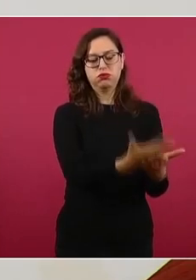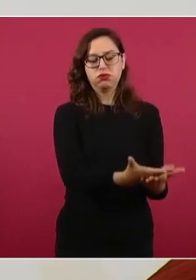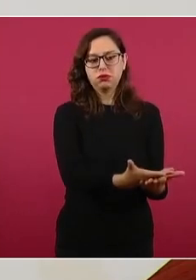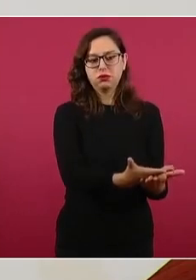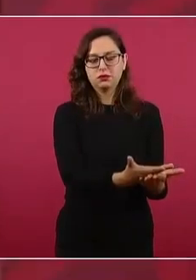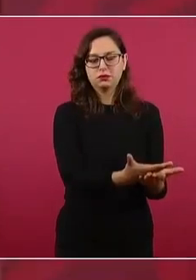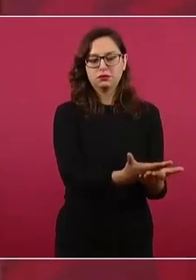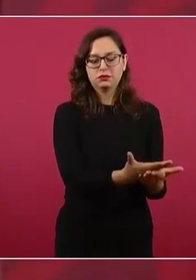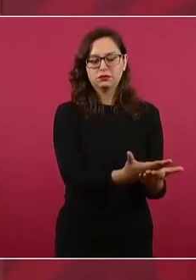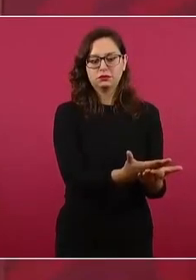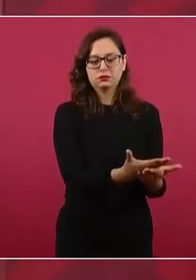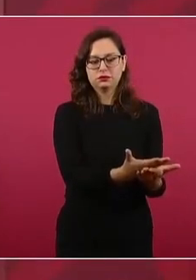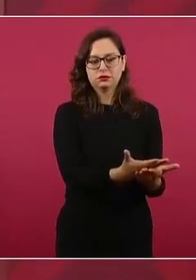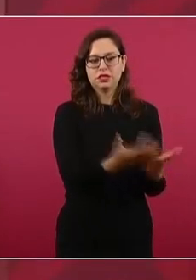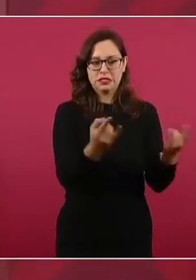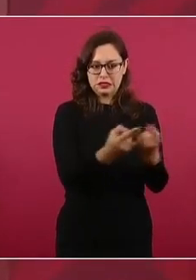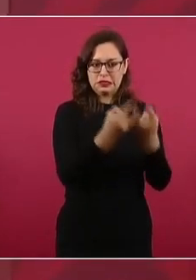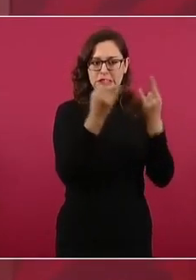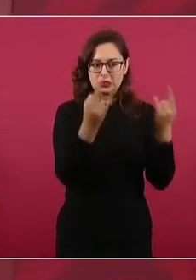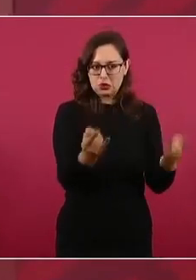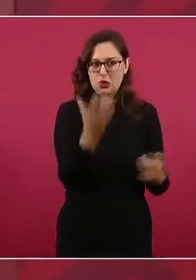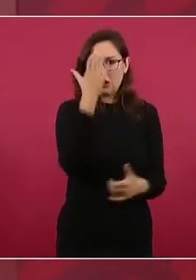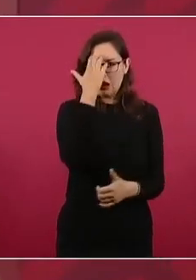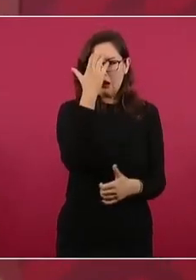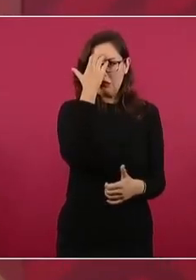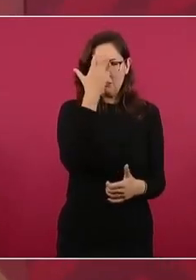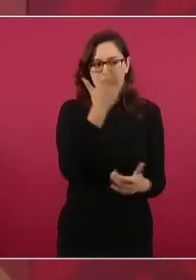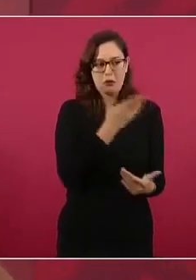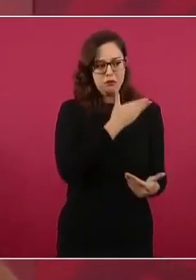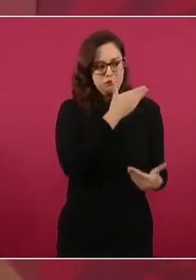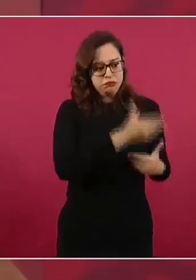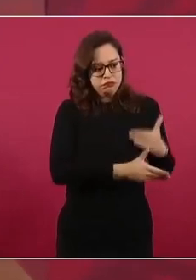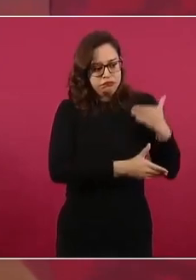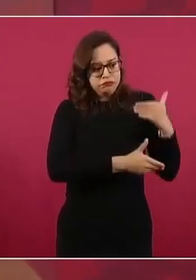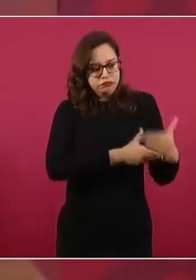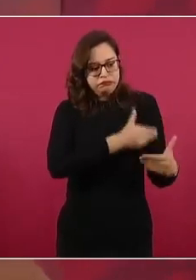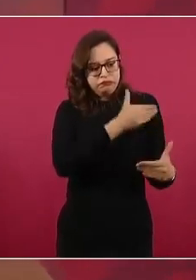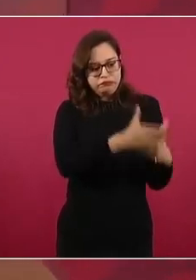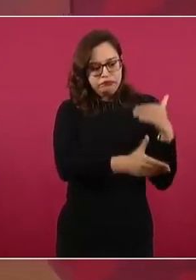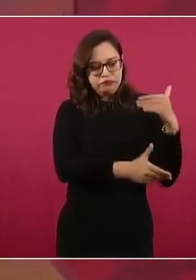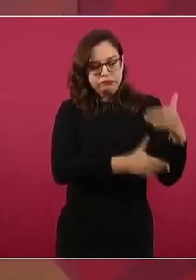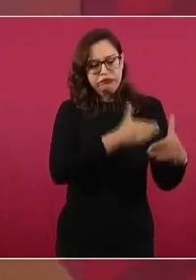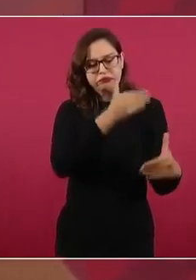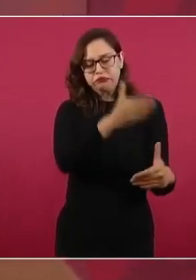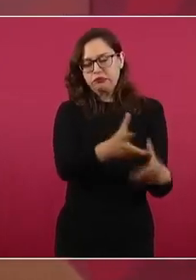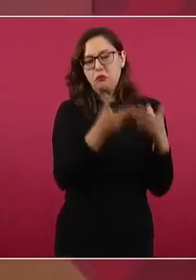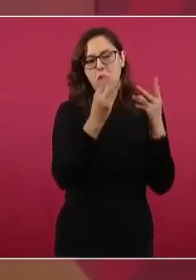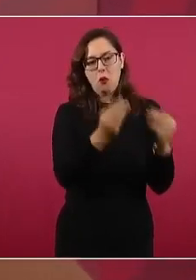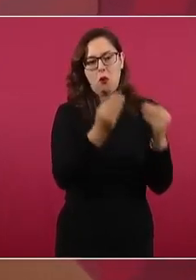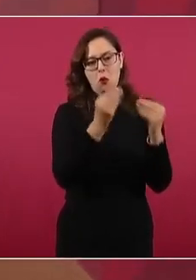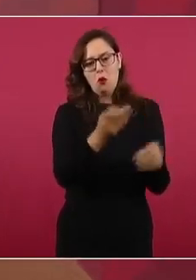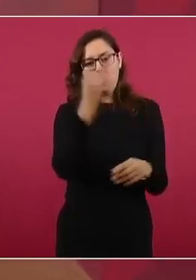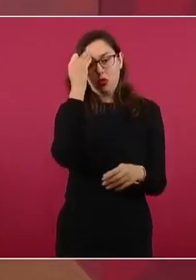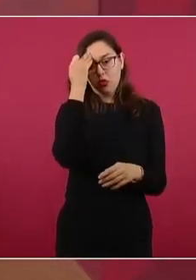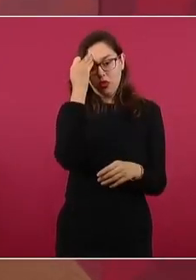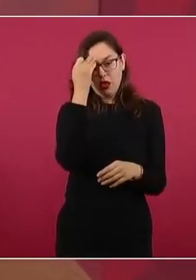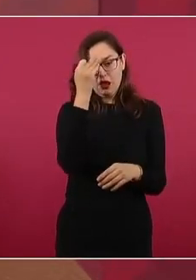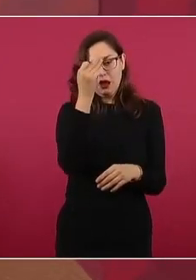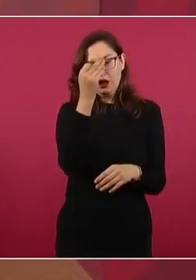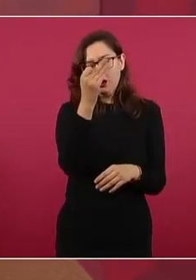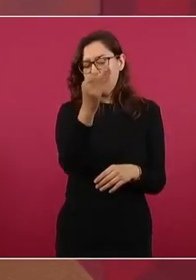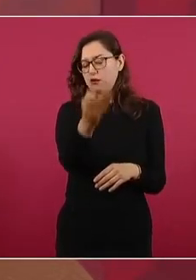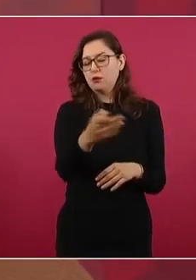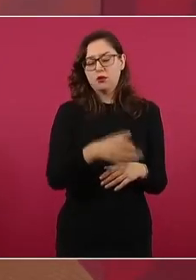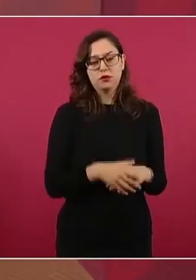con muchas etapas en su proceso, que tuvo etapas